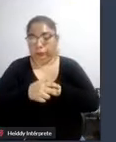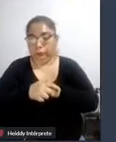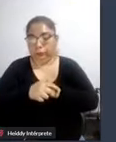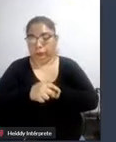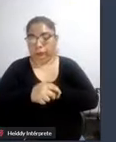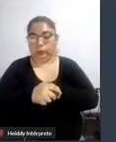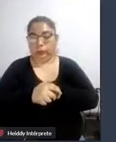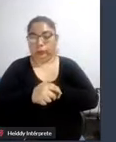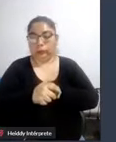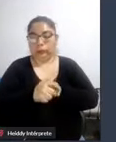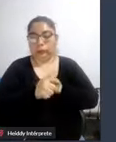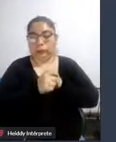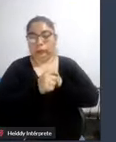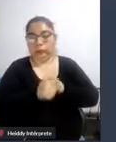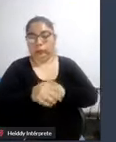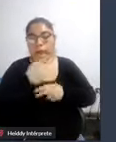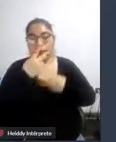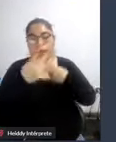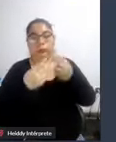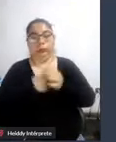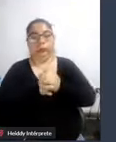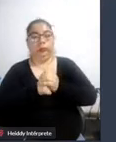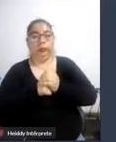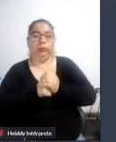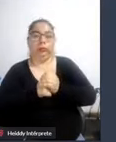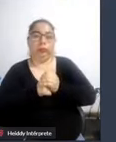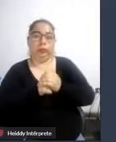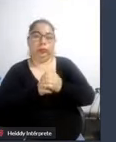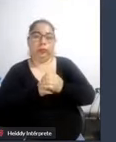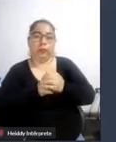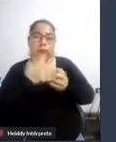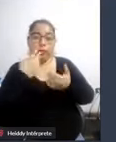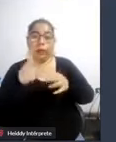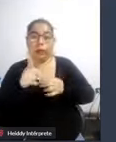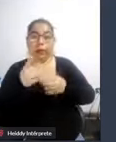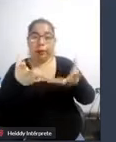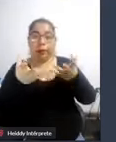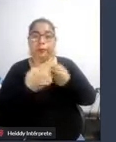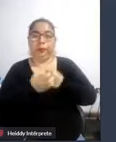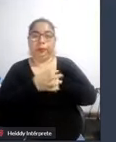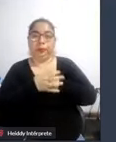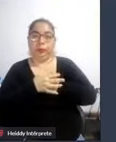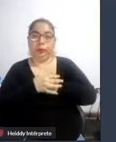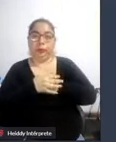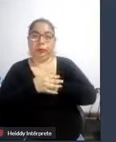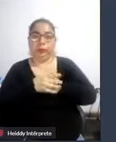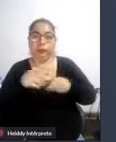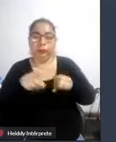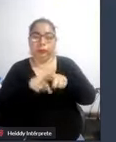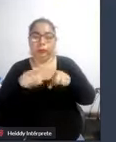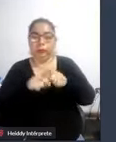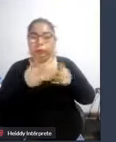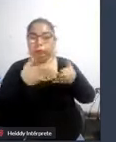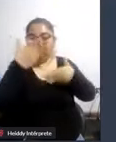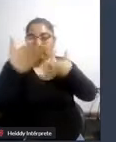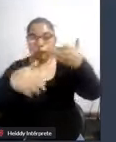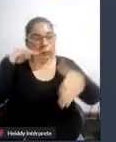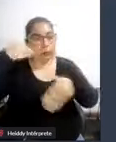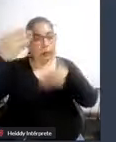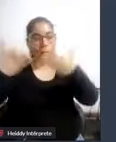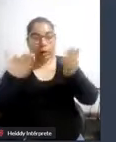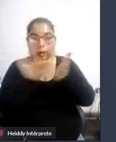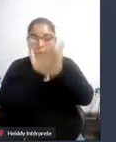diversos oficios o profesiones sería necesario hacer tipo de becas con las instituciones